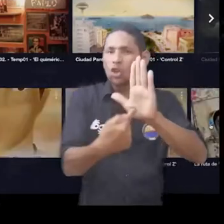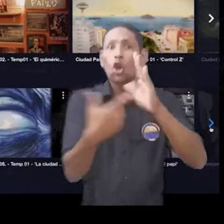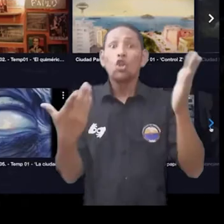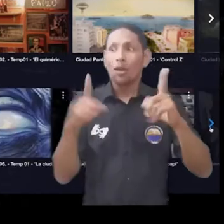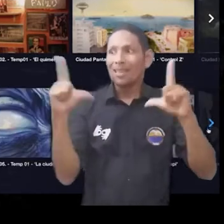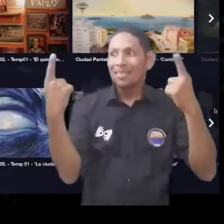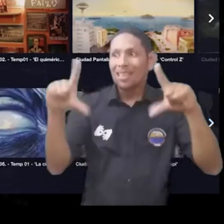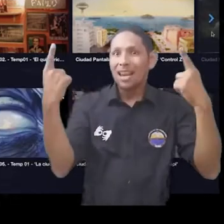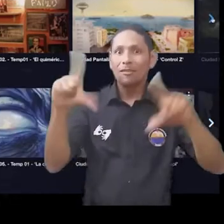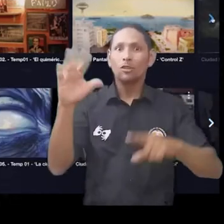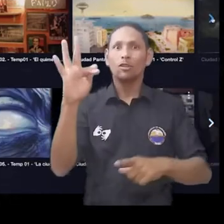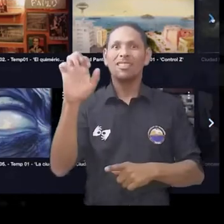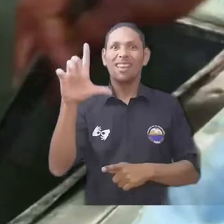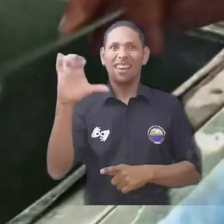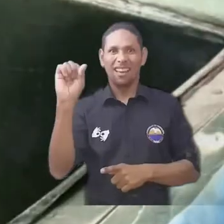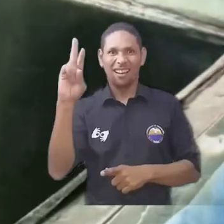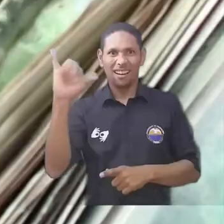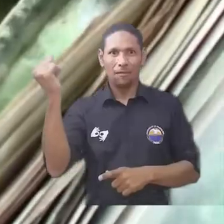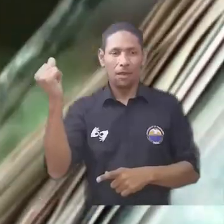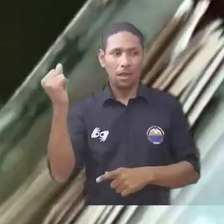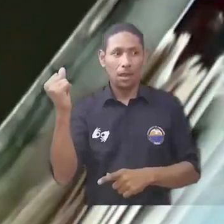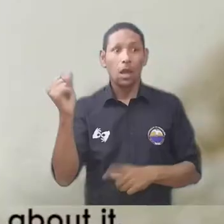y la plataforma Videósfera.